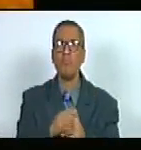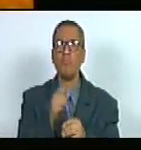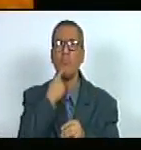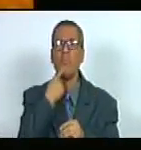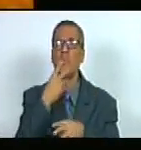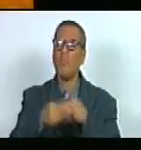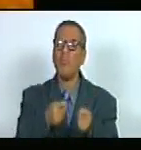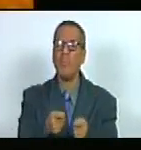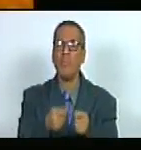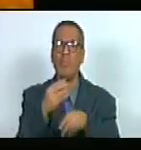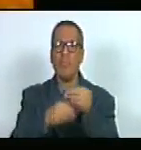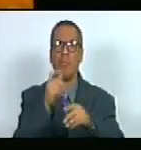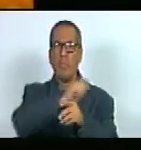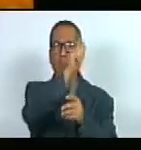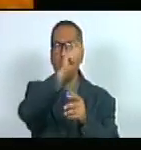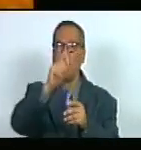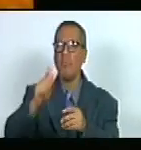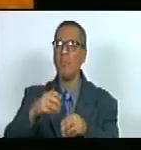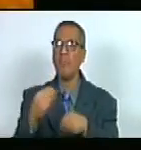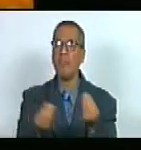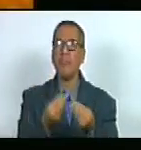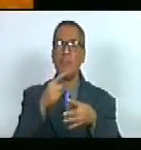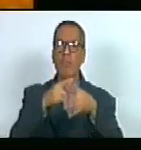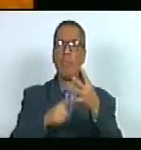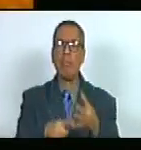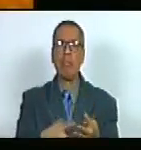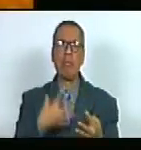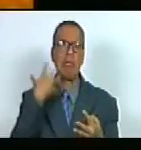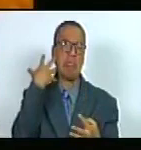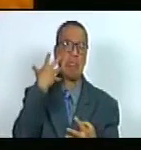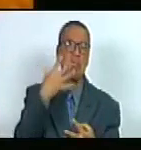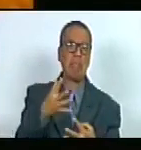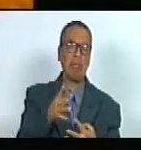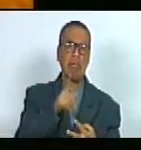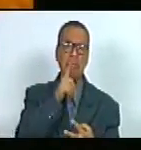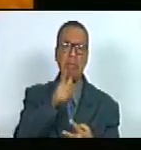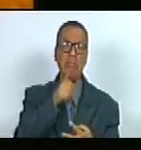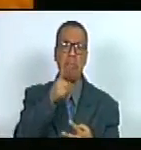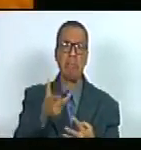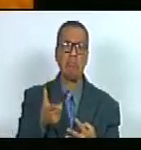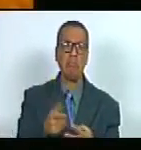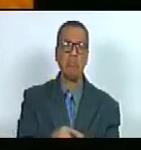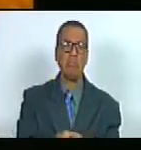intentaron hacer ahí un paisaje de que que cosa tan horrible tan espantosa